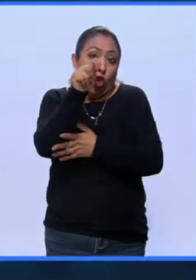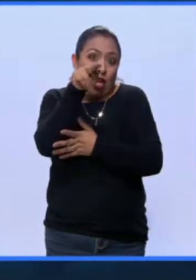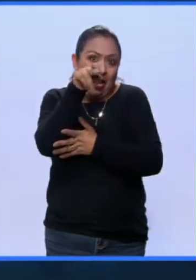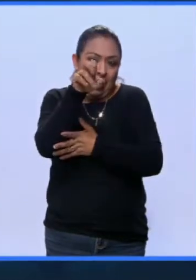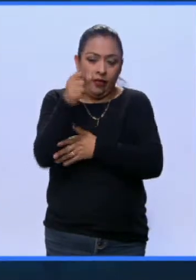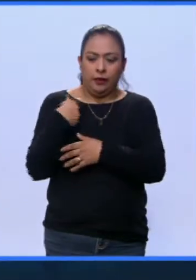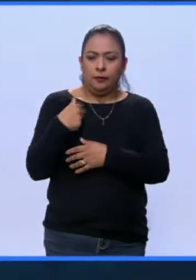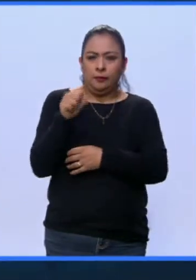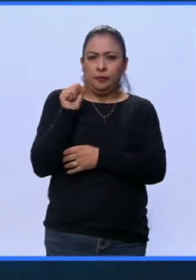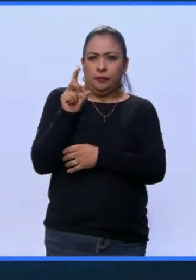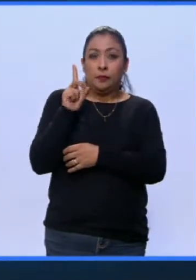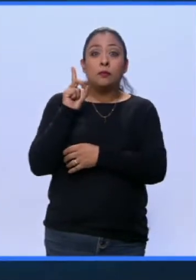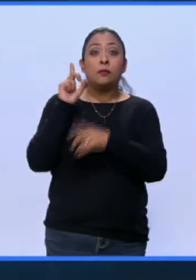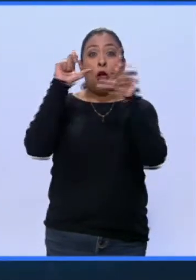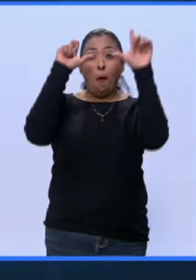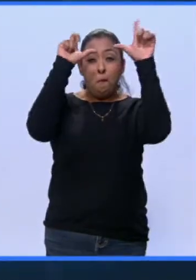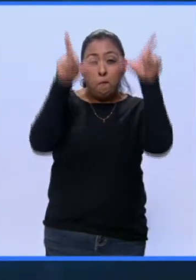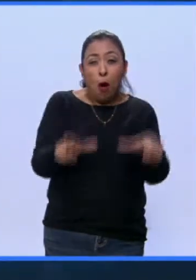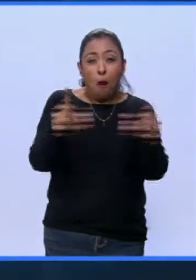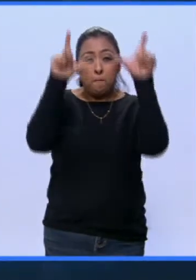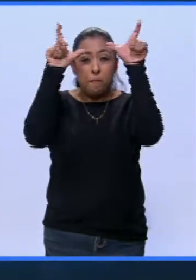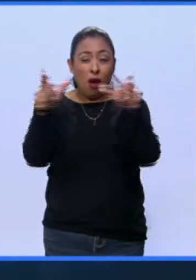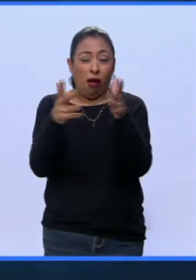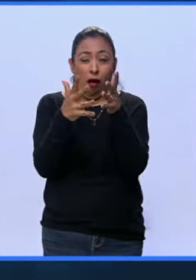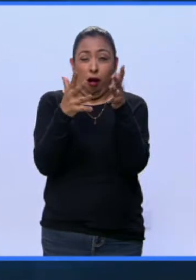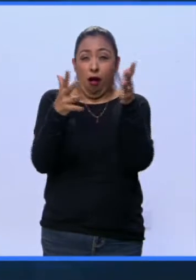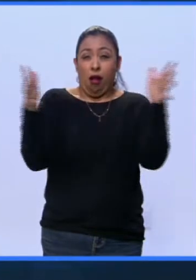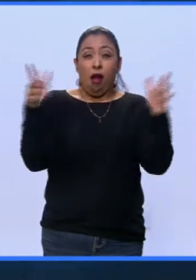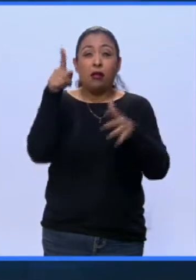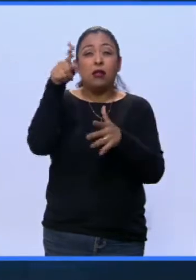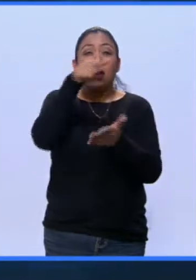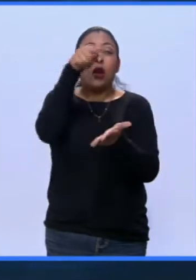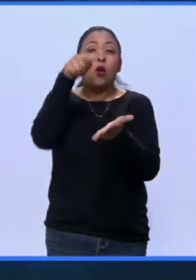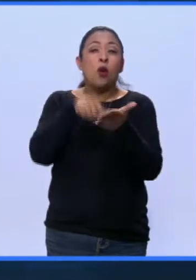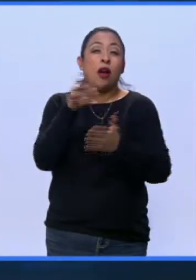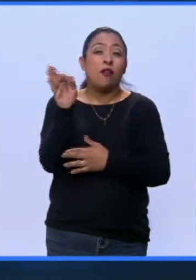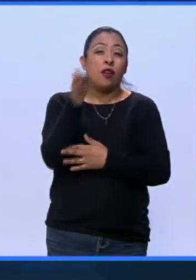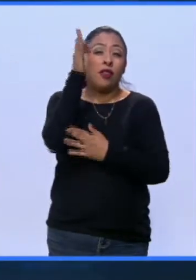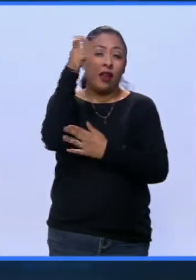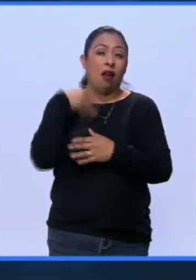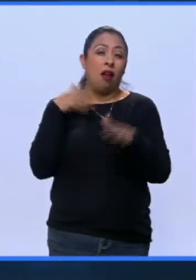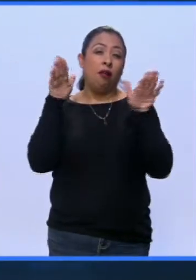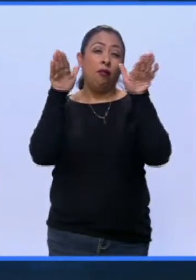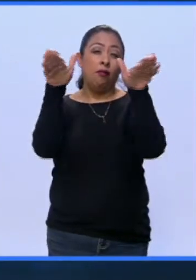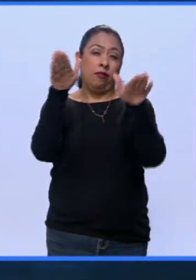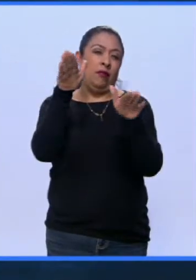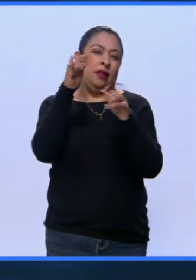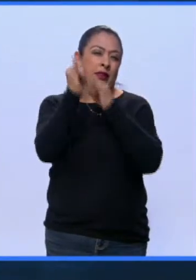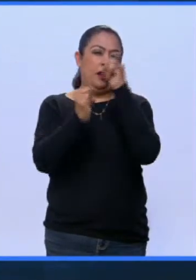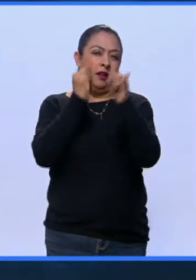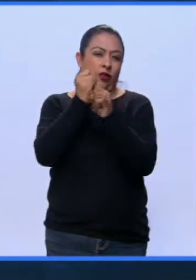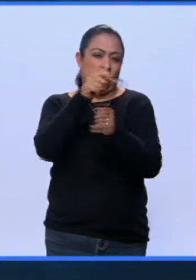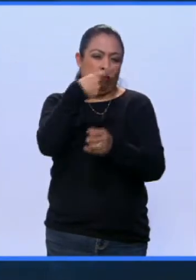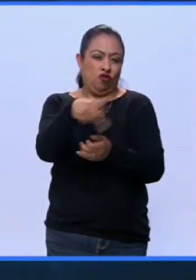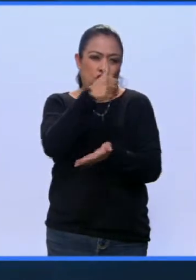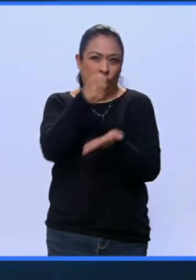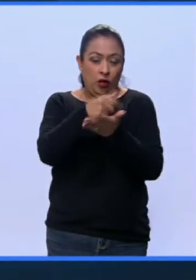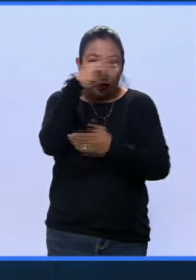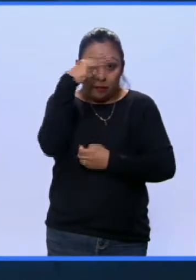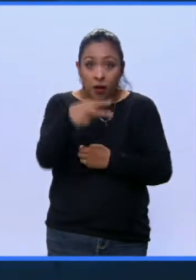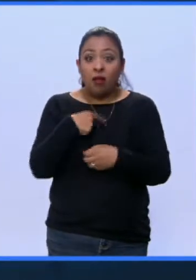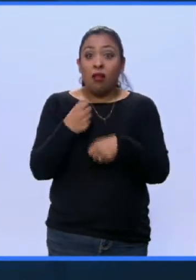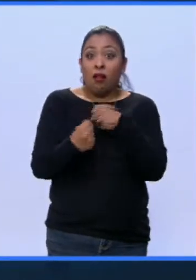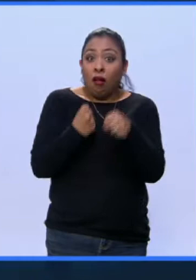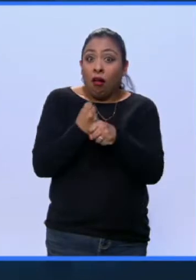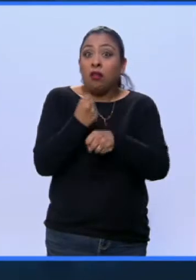pasado fin de semana se cayeron dos enormes anuncios espectaculares en la zona federal del Aeropuerto Internacional de la Ciudad de México. Cada año hay